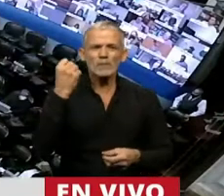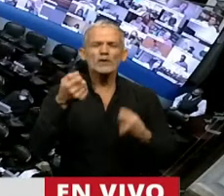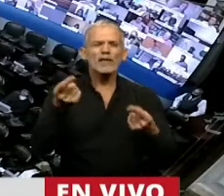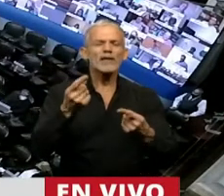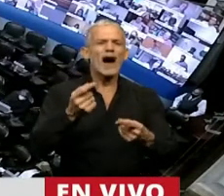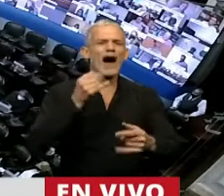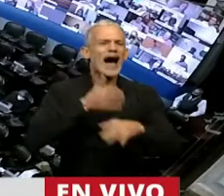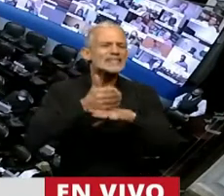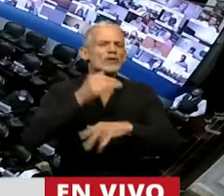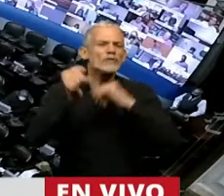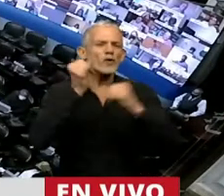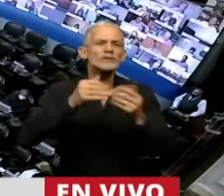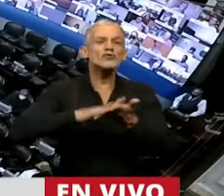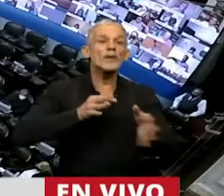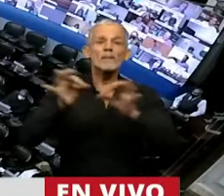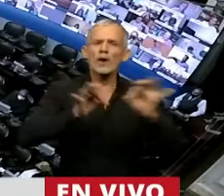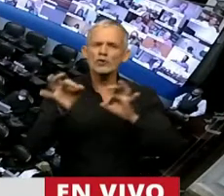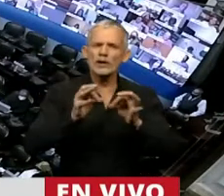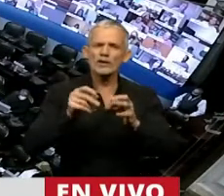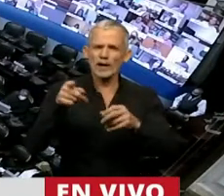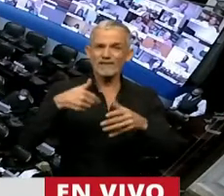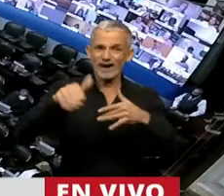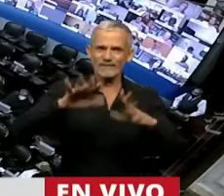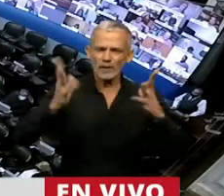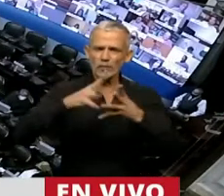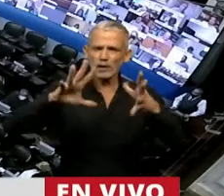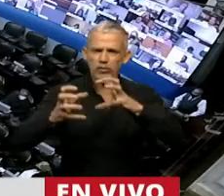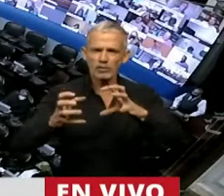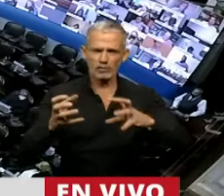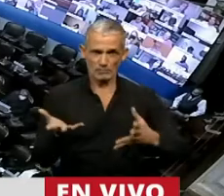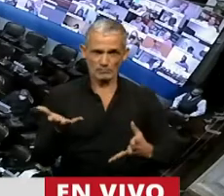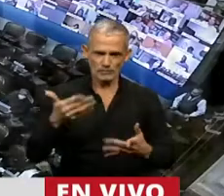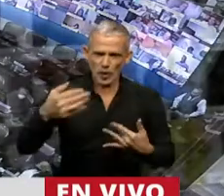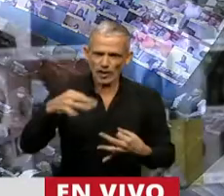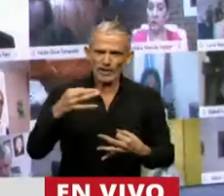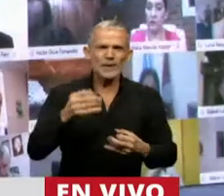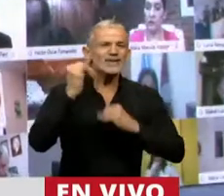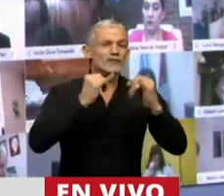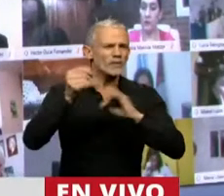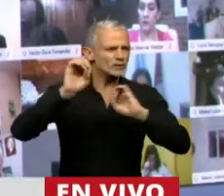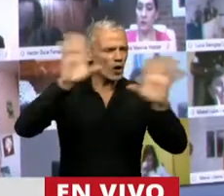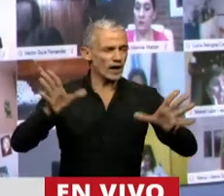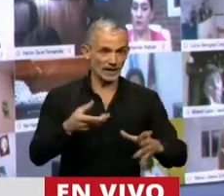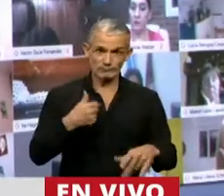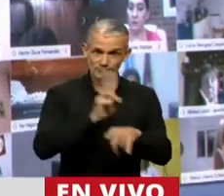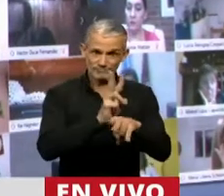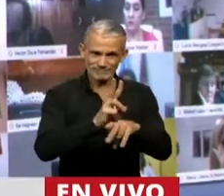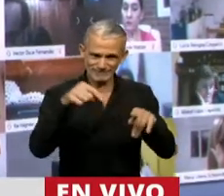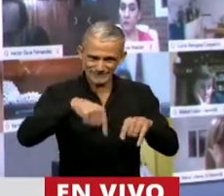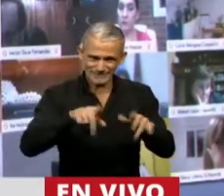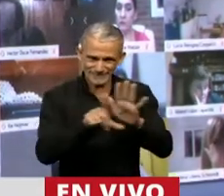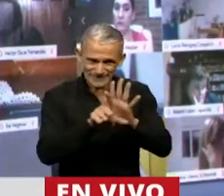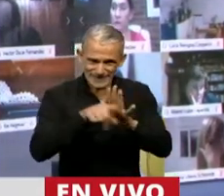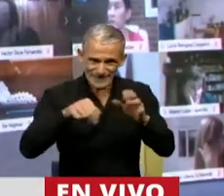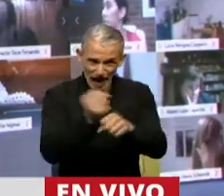acceso a la información sobre los proyectos que afecten al medio ambiente y casualmente lo que vamos a proteger con la sanción de esta ley.